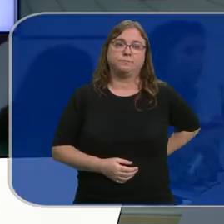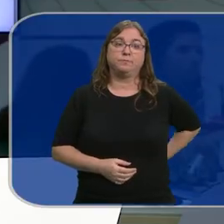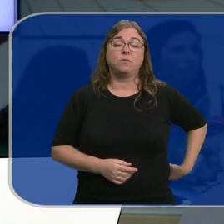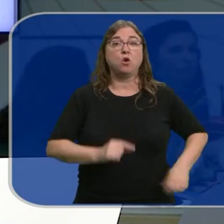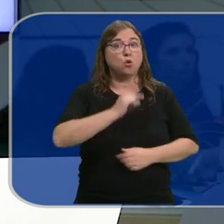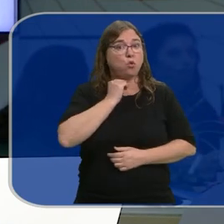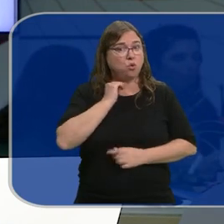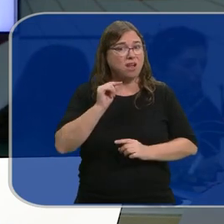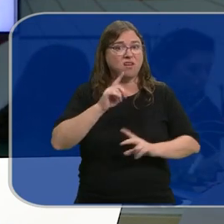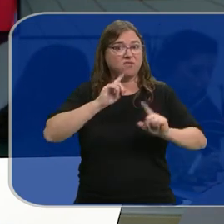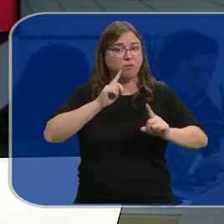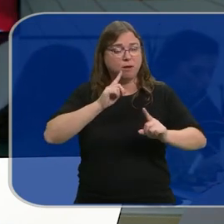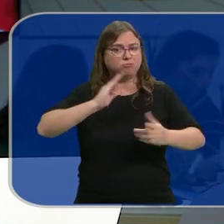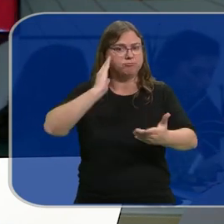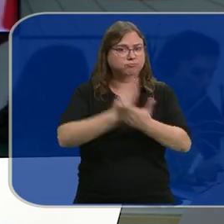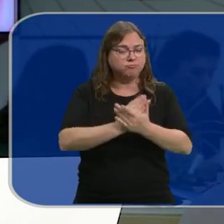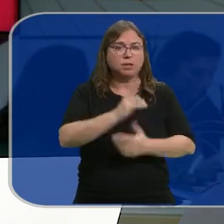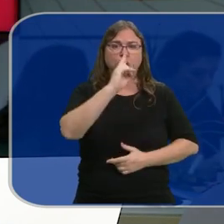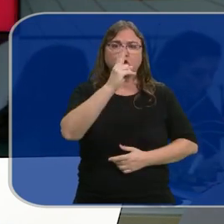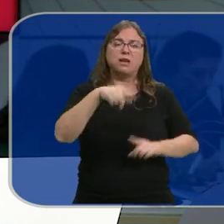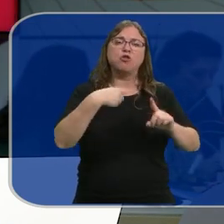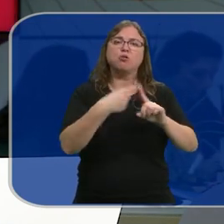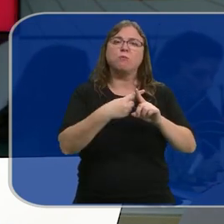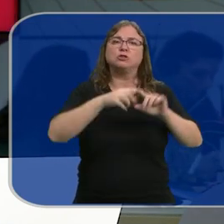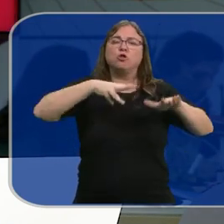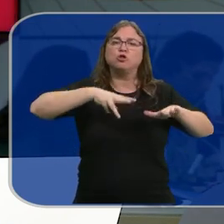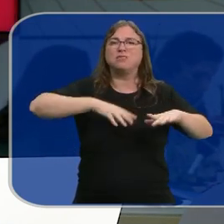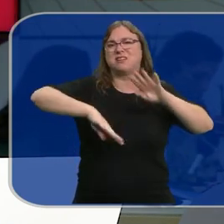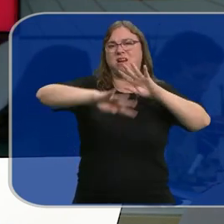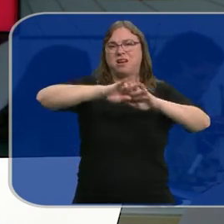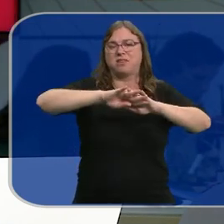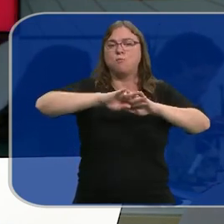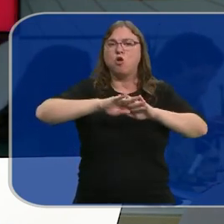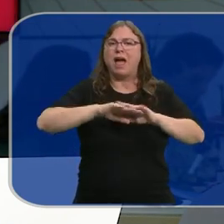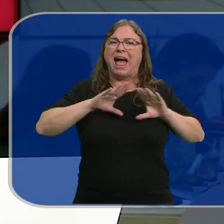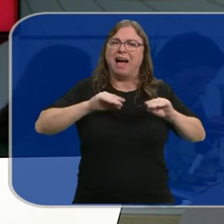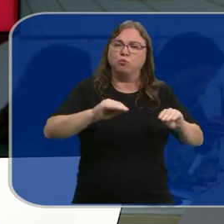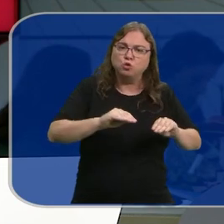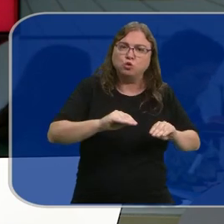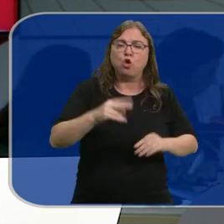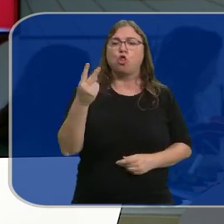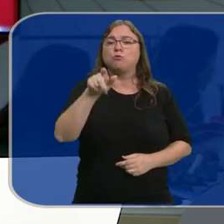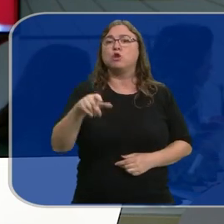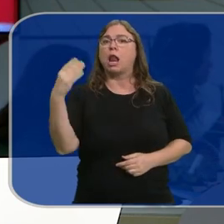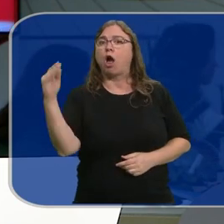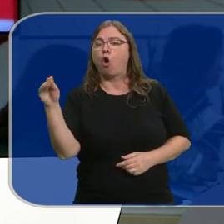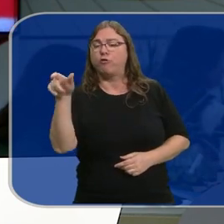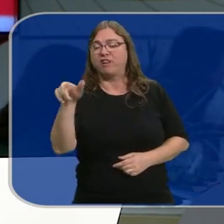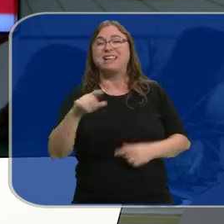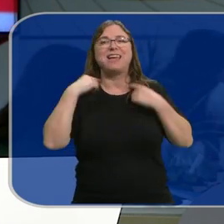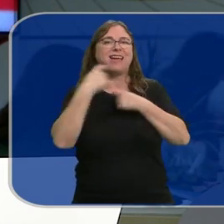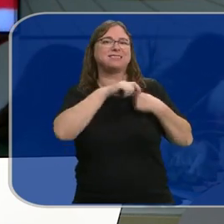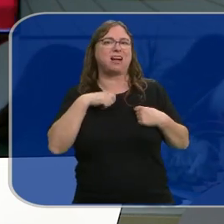Un cura de Bilbao también ha sido condenado a dos años y ocho meses de cárcel por abusar de dos jóvenes de un grupo de scouts de Vizcaya mientras dormían en un